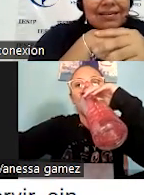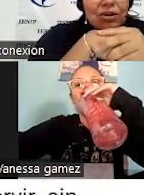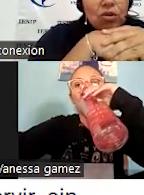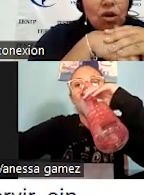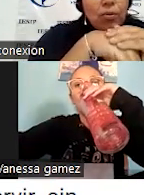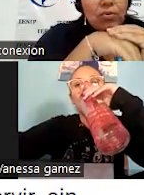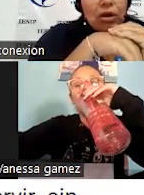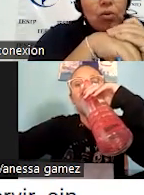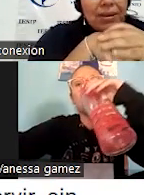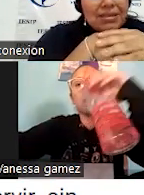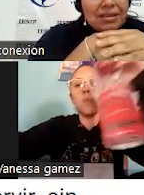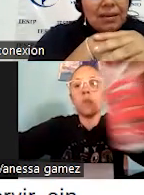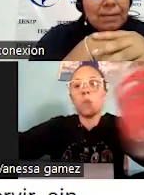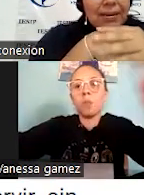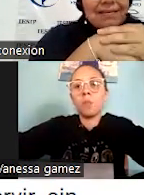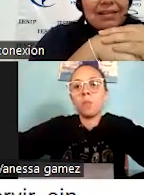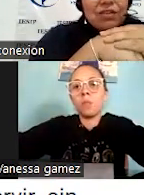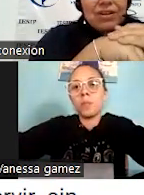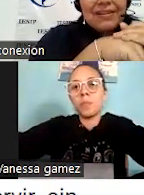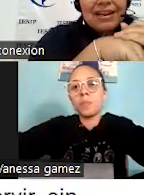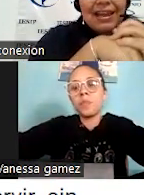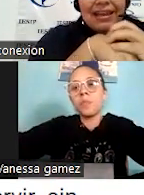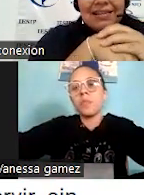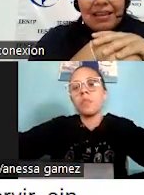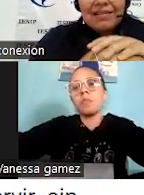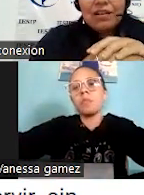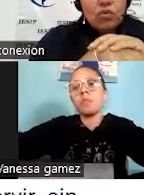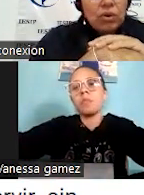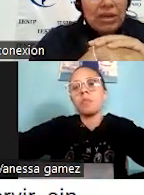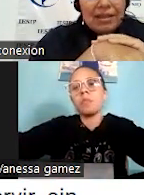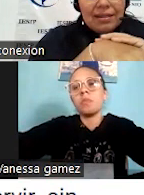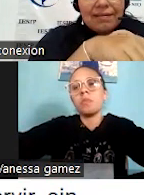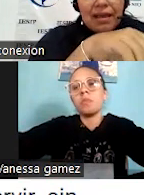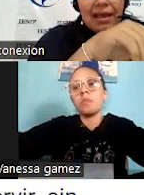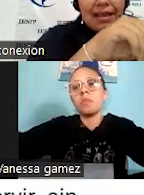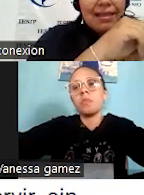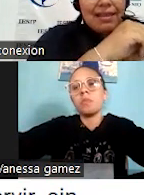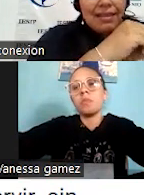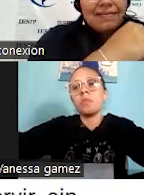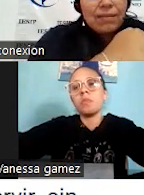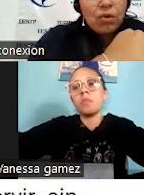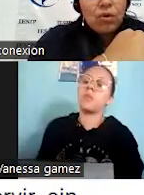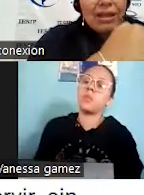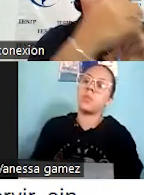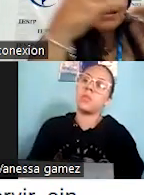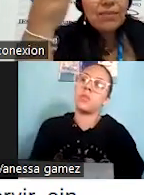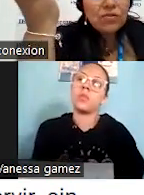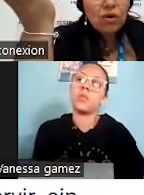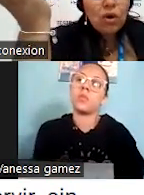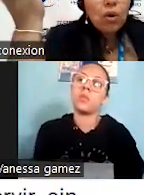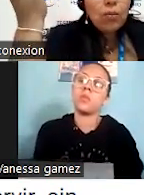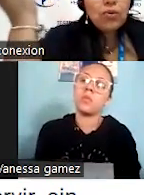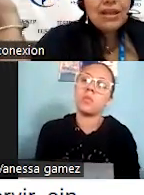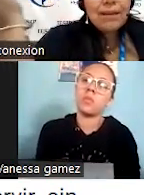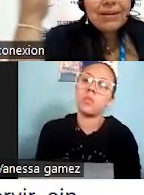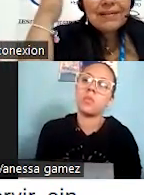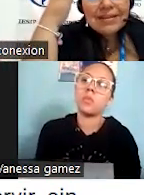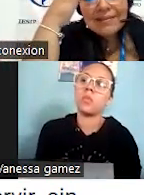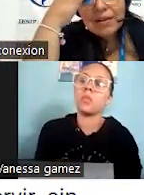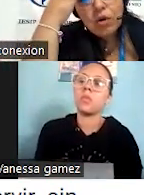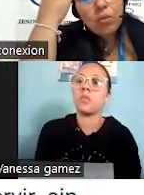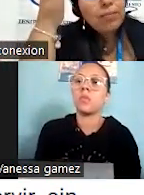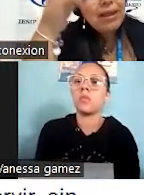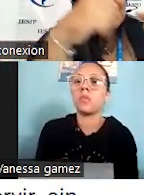desarrolladas por una compañía para satisfacer las exigencias de sus clientes. Desde este modo, el servicio podría